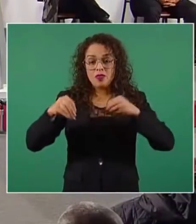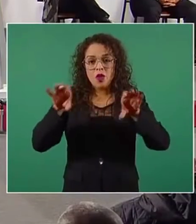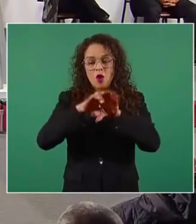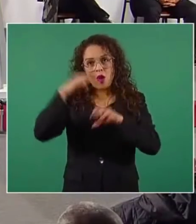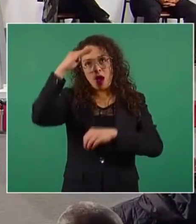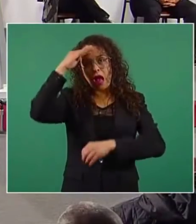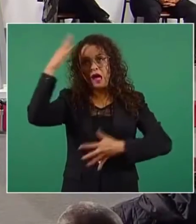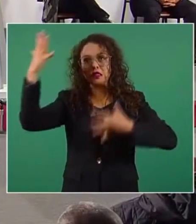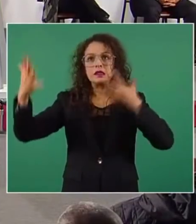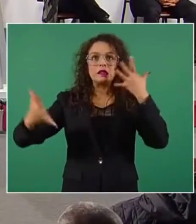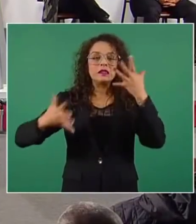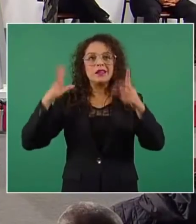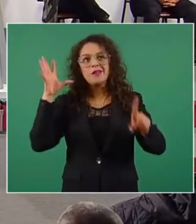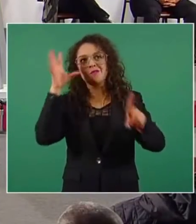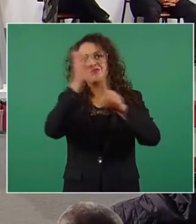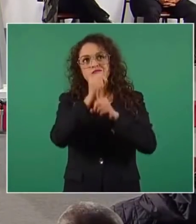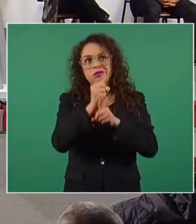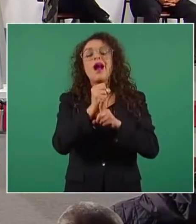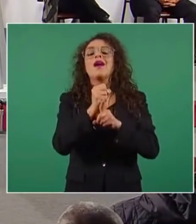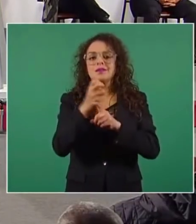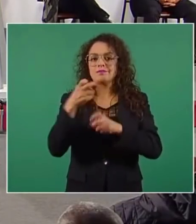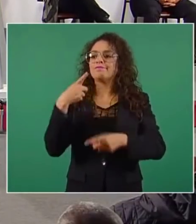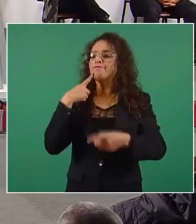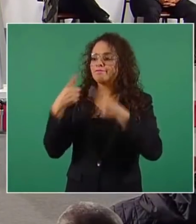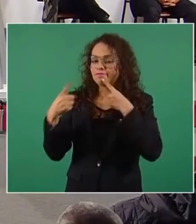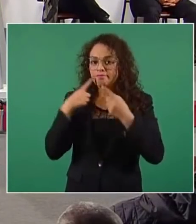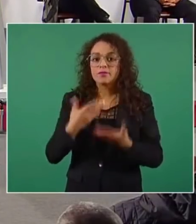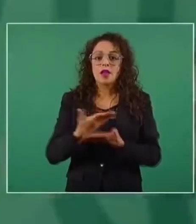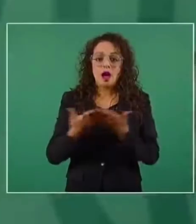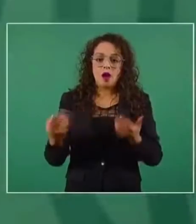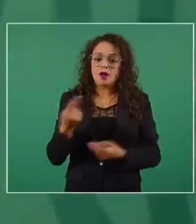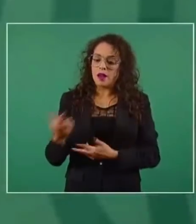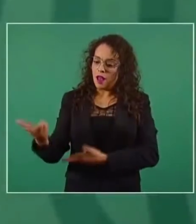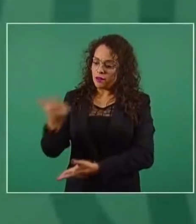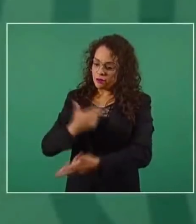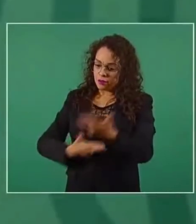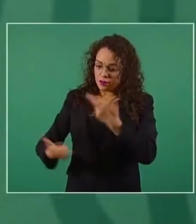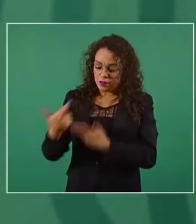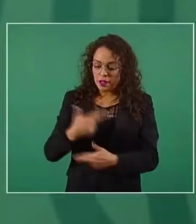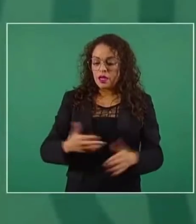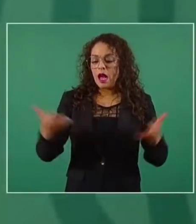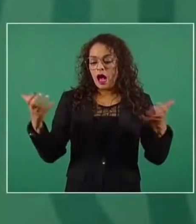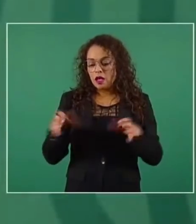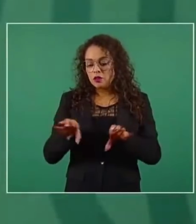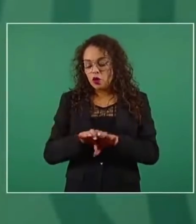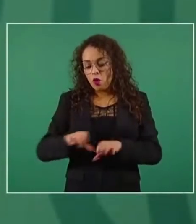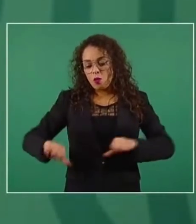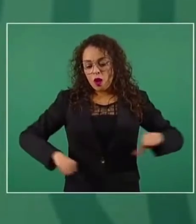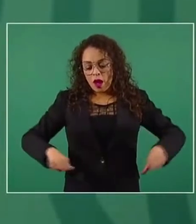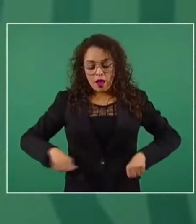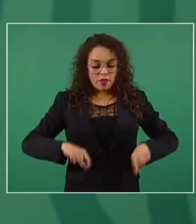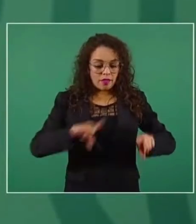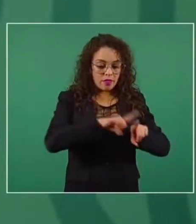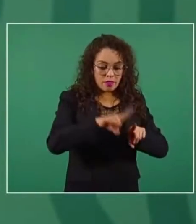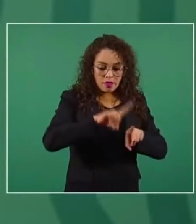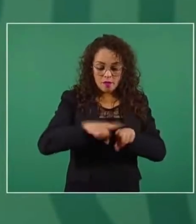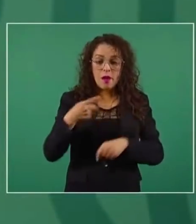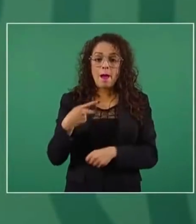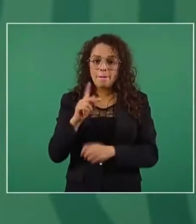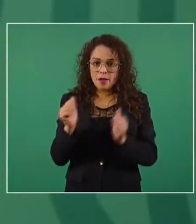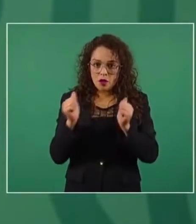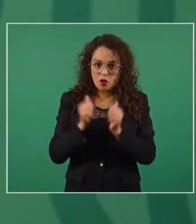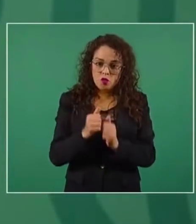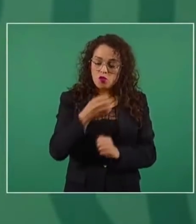acuerdo hará posible reemprender la tarea educativa y las actividades escolares con orden y